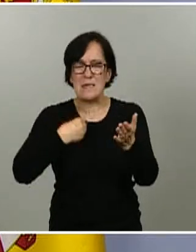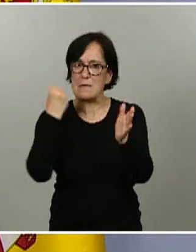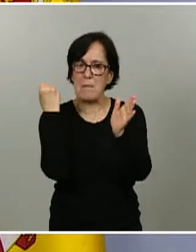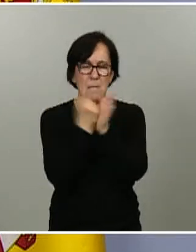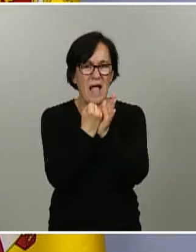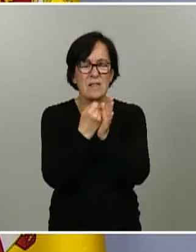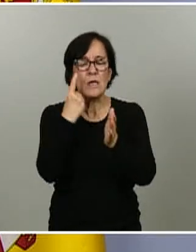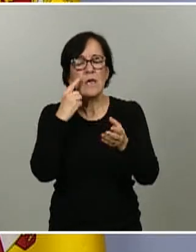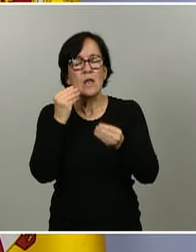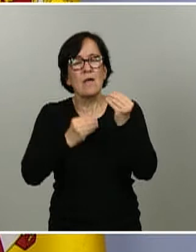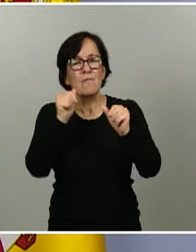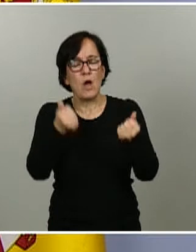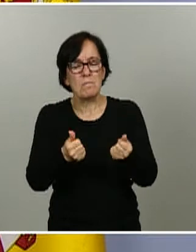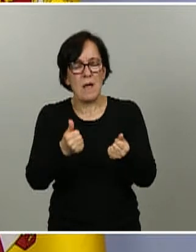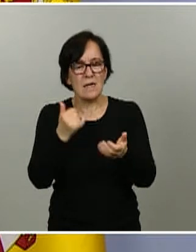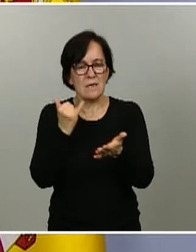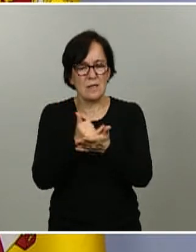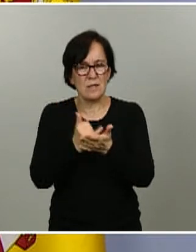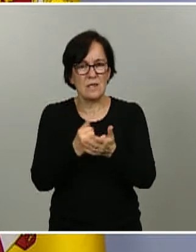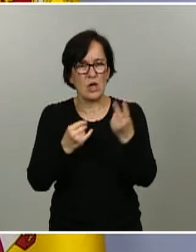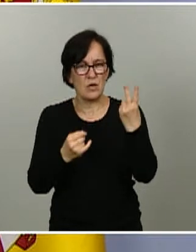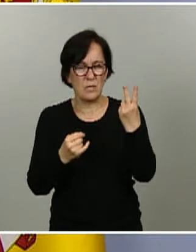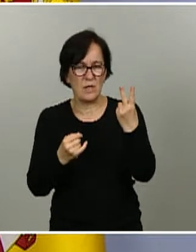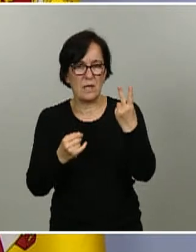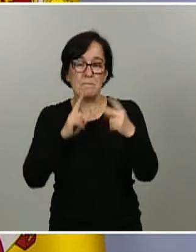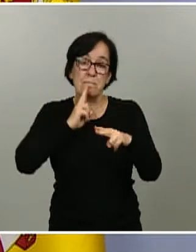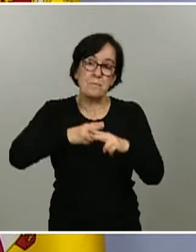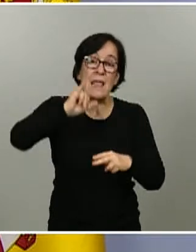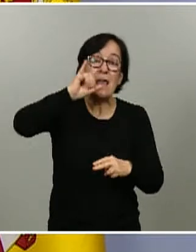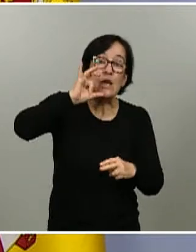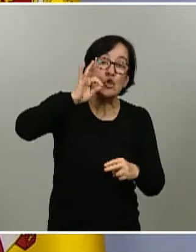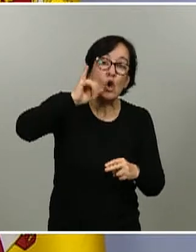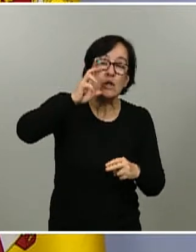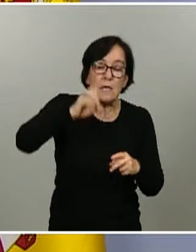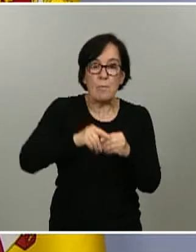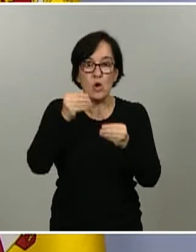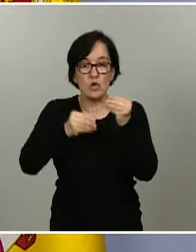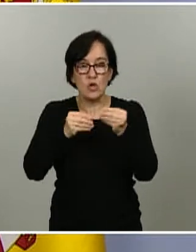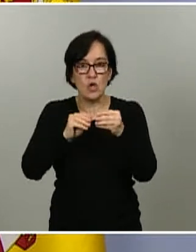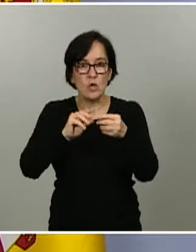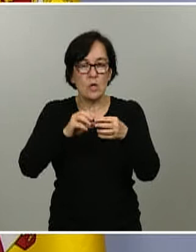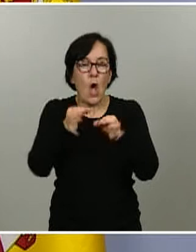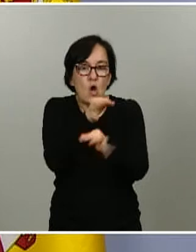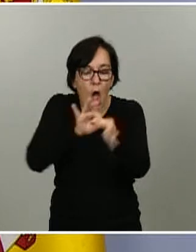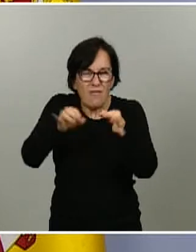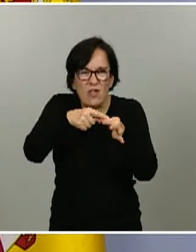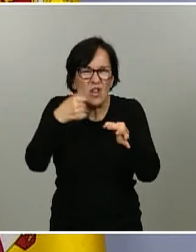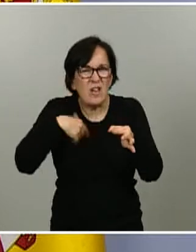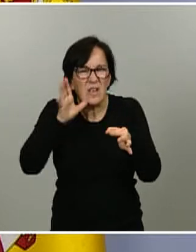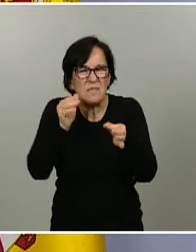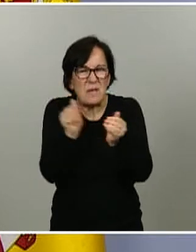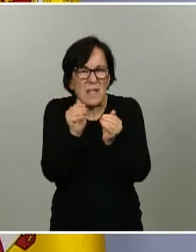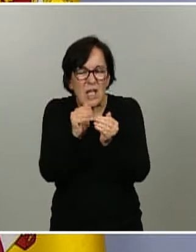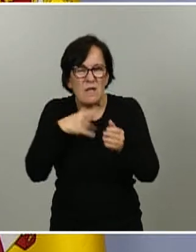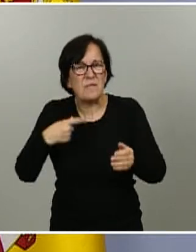test que mide los dos isotipos de las inmunoglobulinas, que posiblemente hayan oído ustedes hablar, una